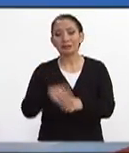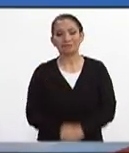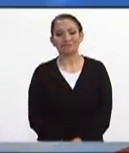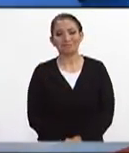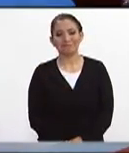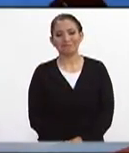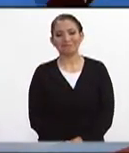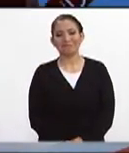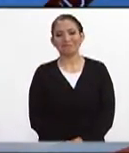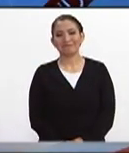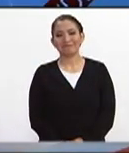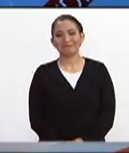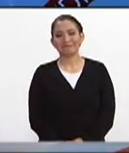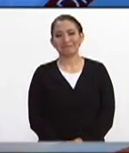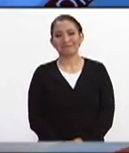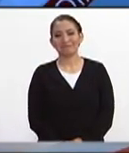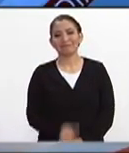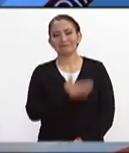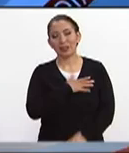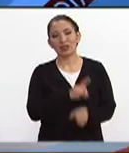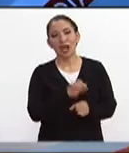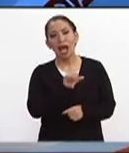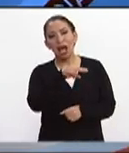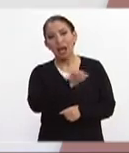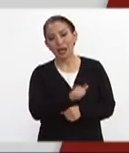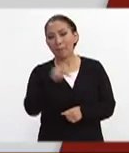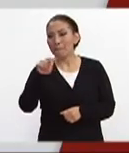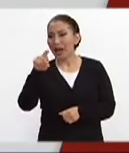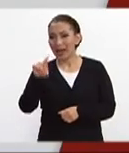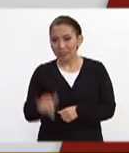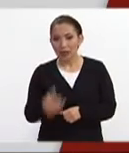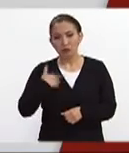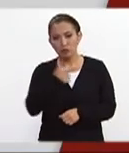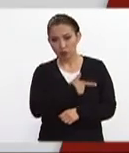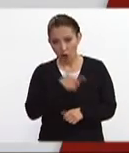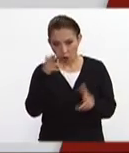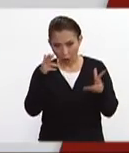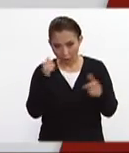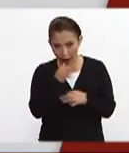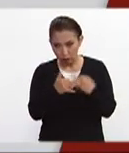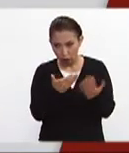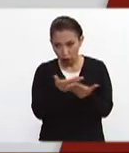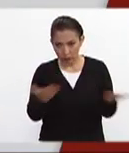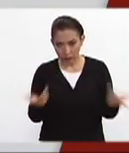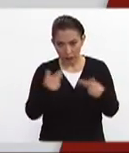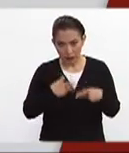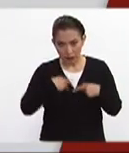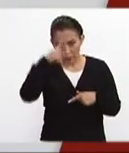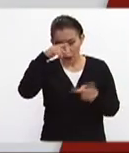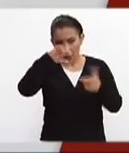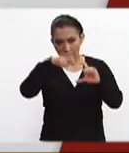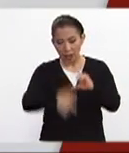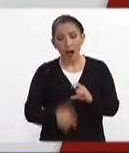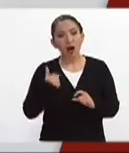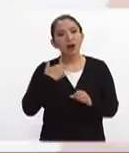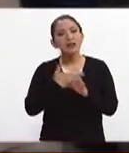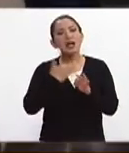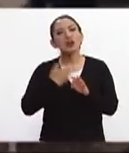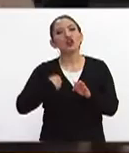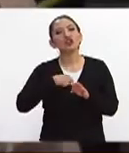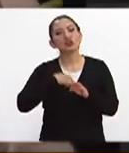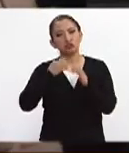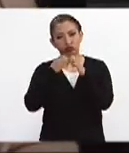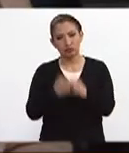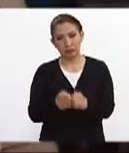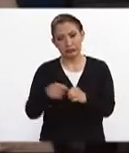estás? Muy buenos días Ana Cristina, Pati, un gusto saludarlos a ustedes al Auditorio de México al Día nosotros nos encontramos